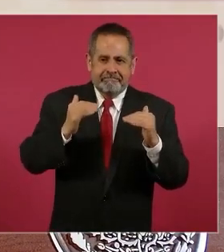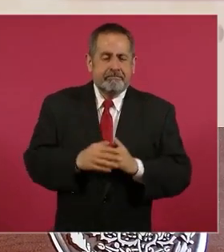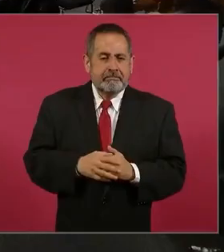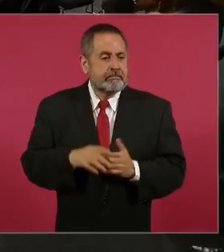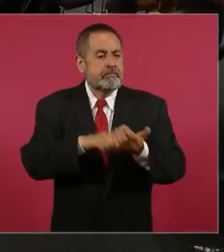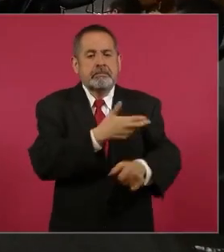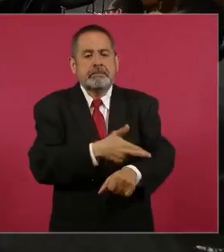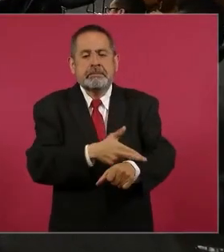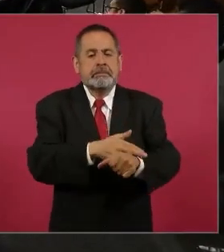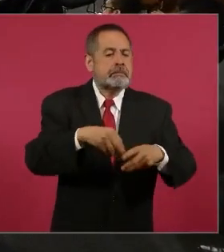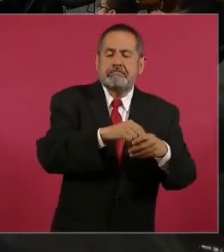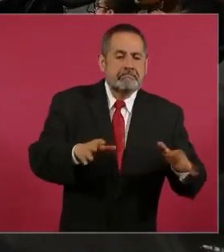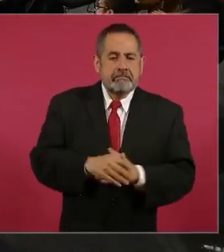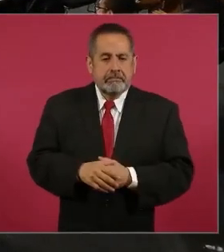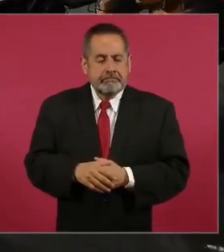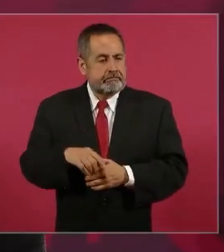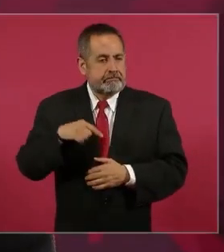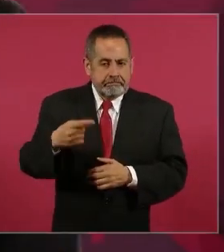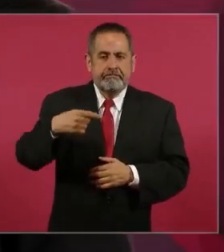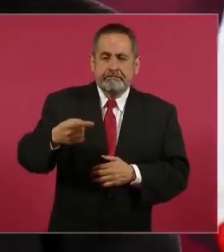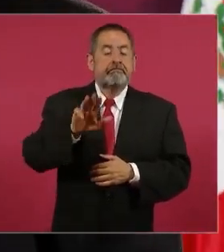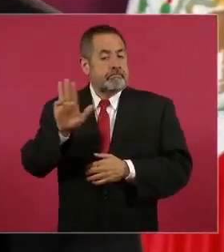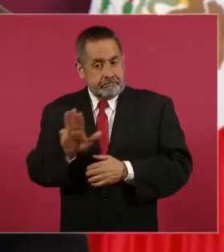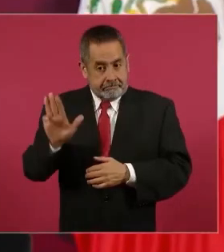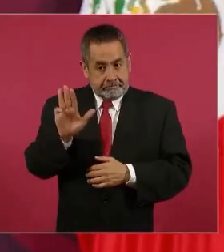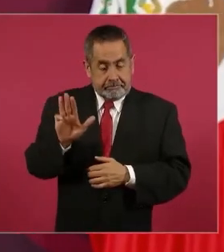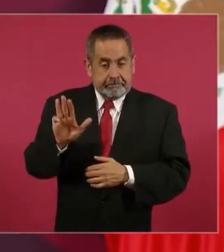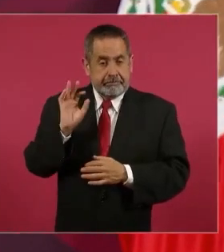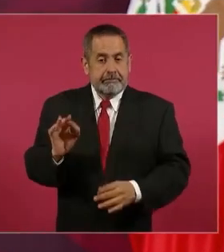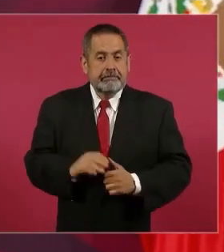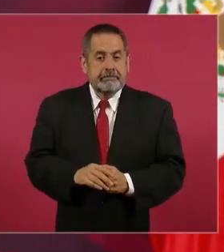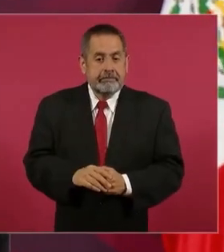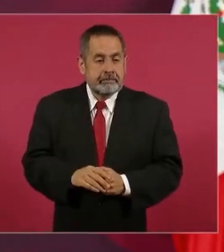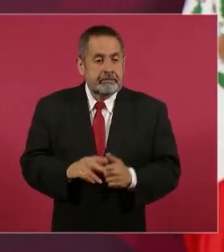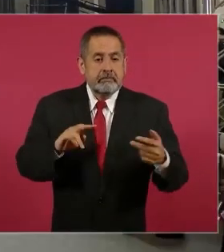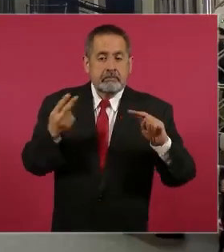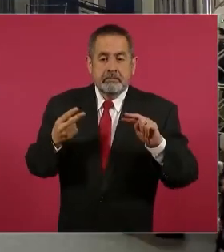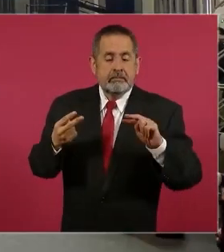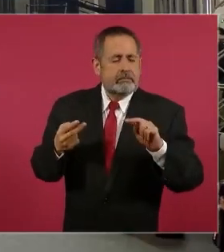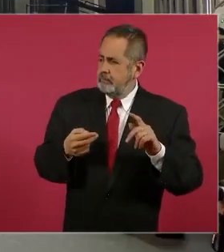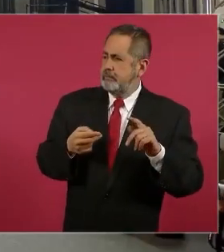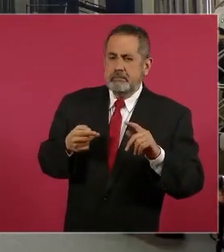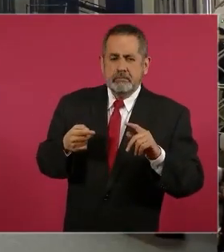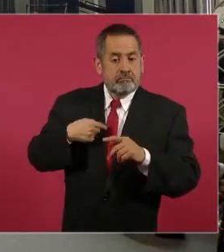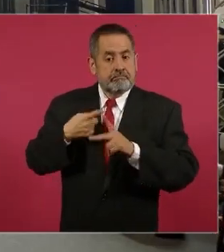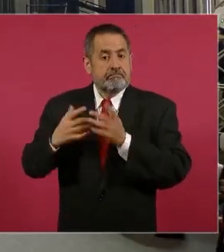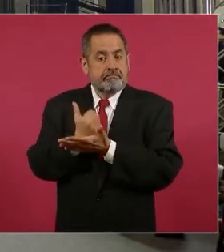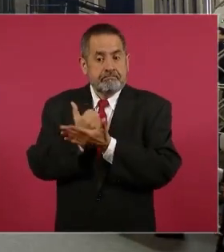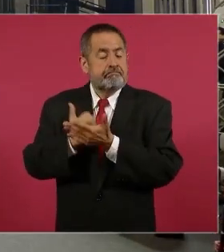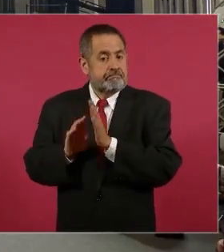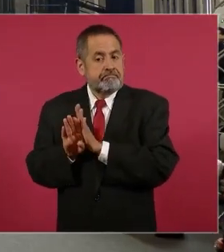arreglan arreglan bueno pero el miércoles que es el conteo es al revés empiezo ganando yo